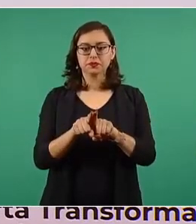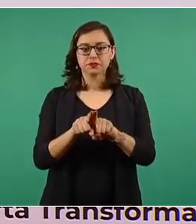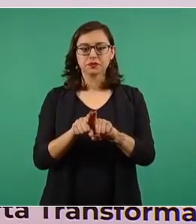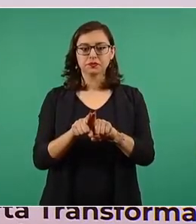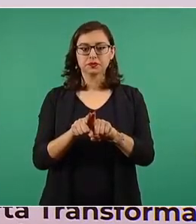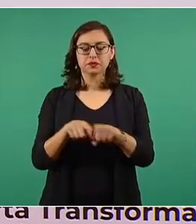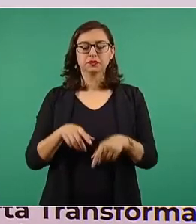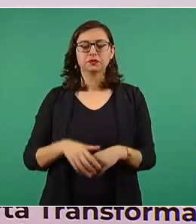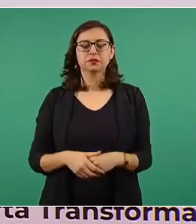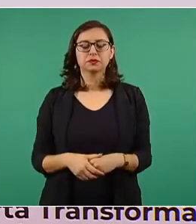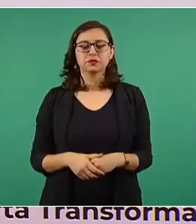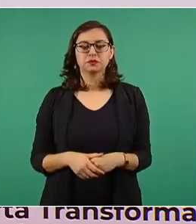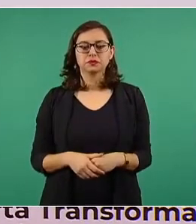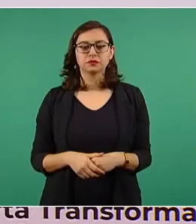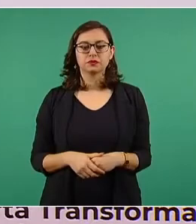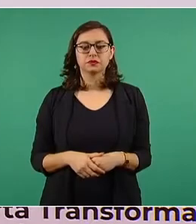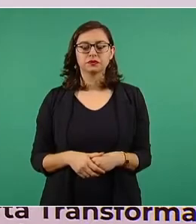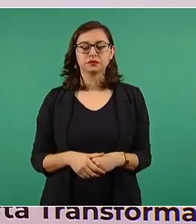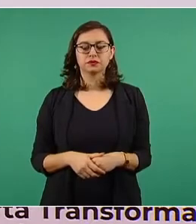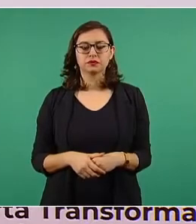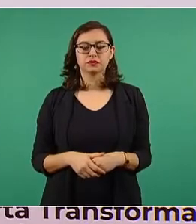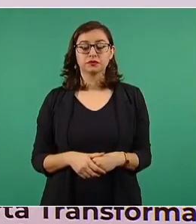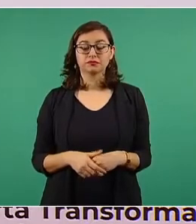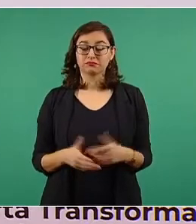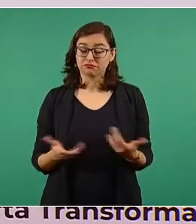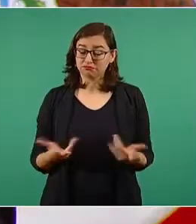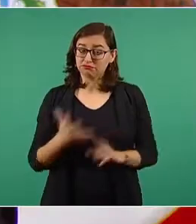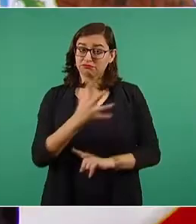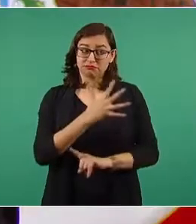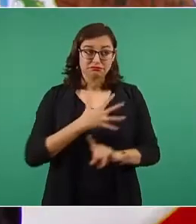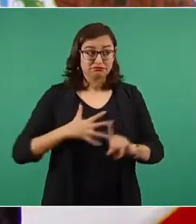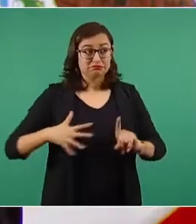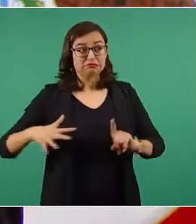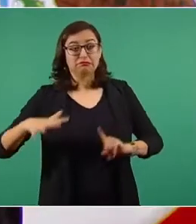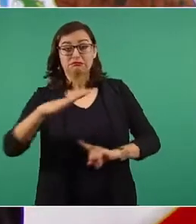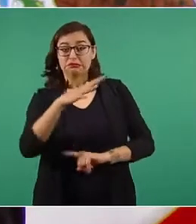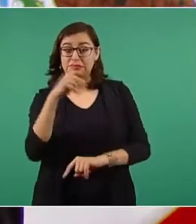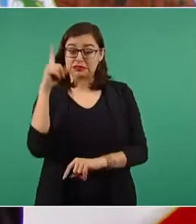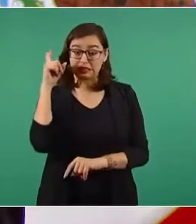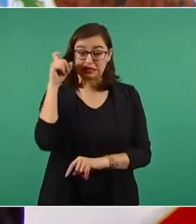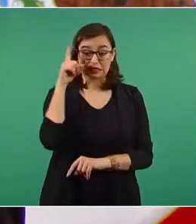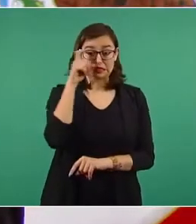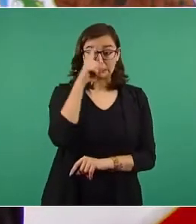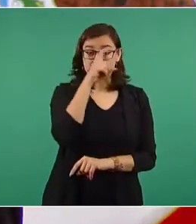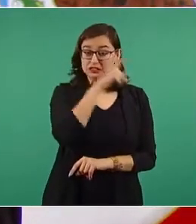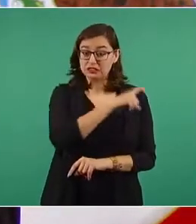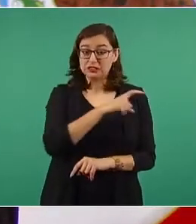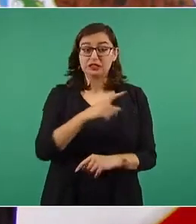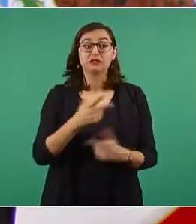aún con la complejidad del problema que heredamos.